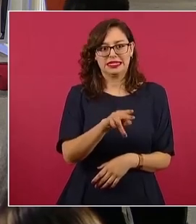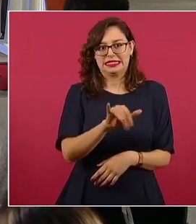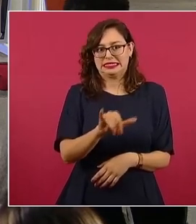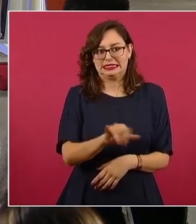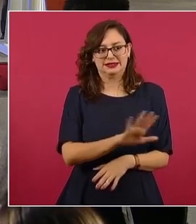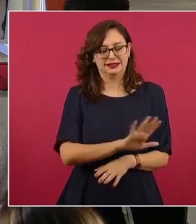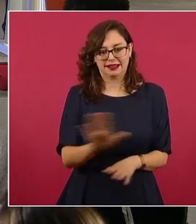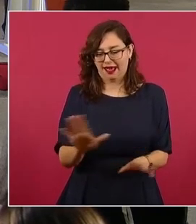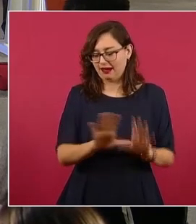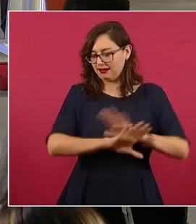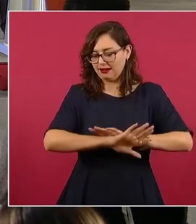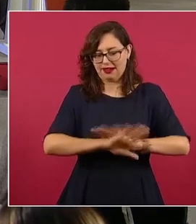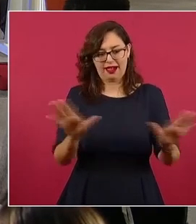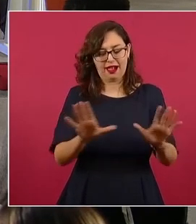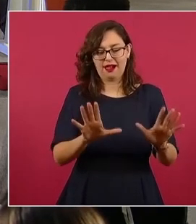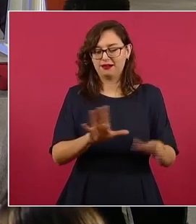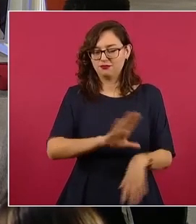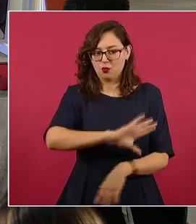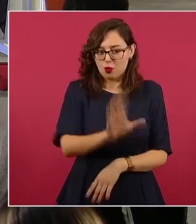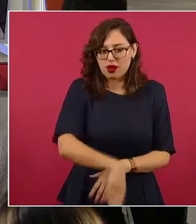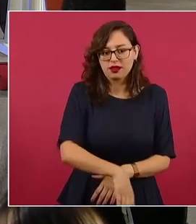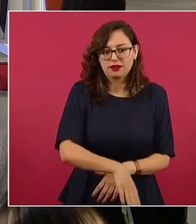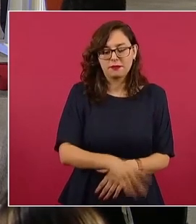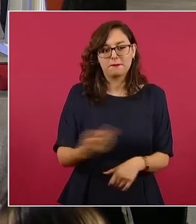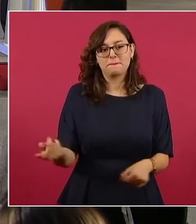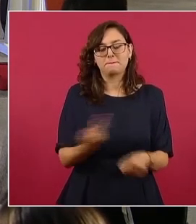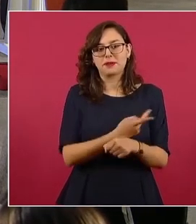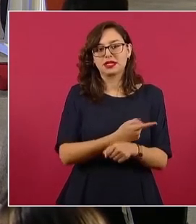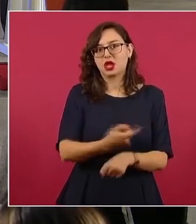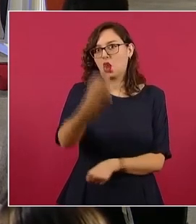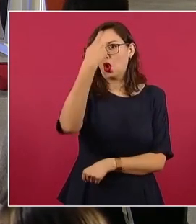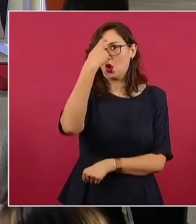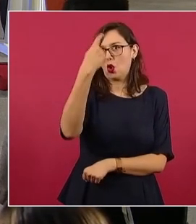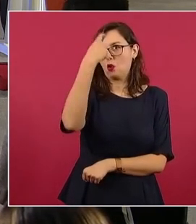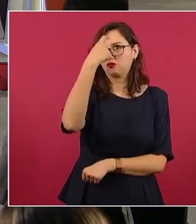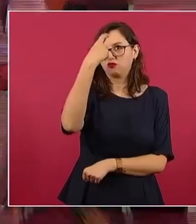ya desapareció el pensamiento